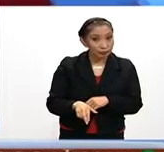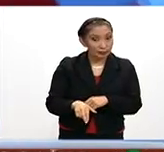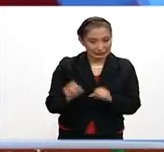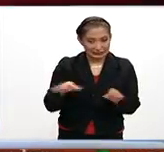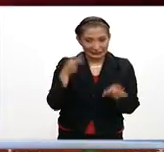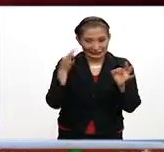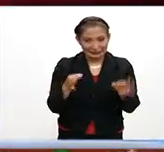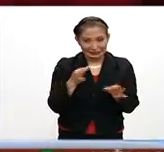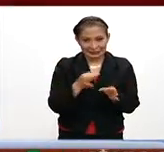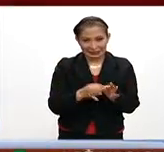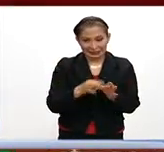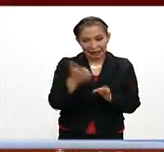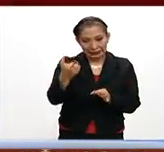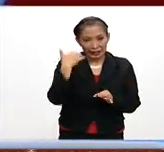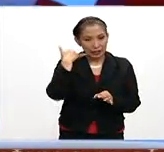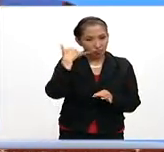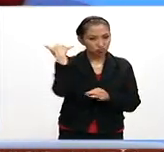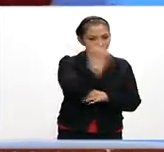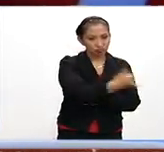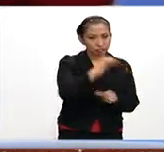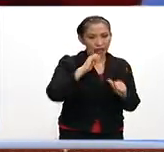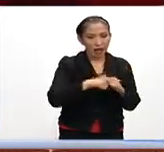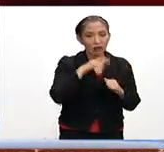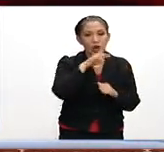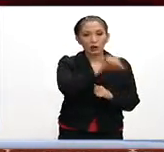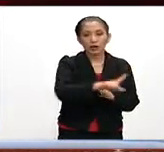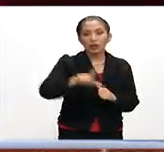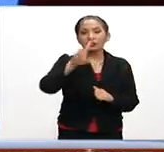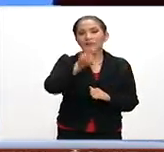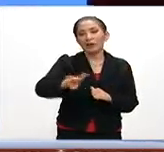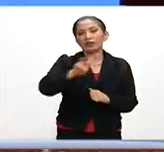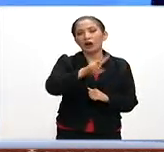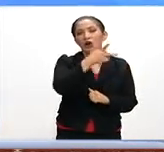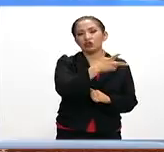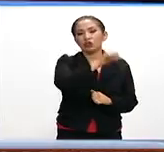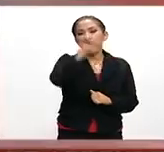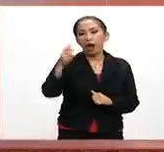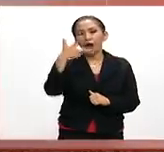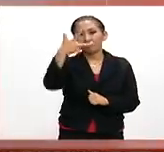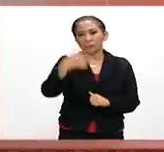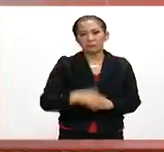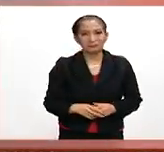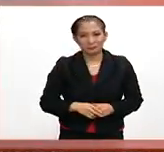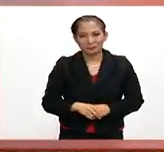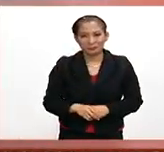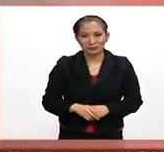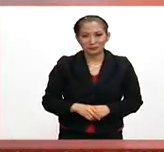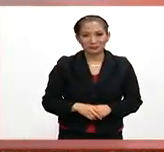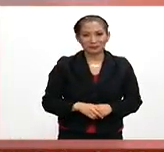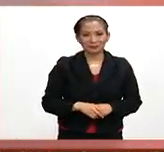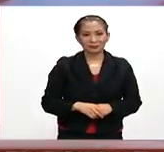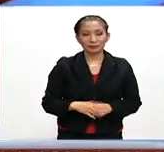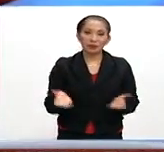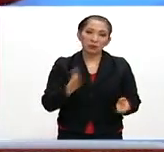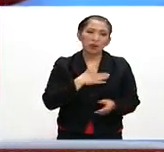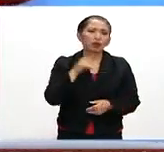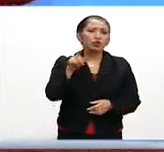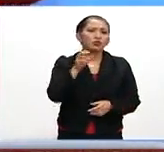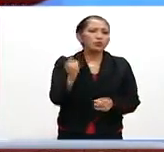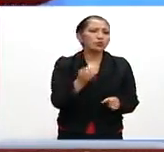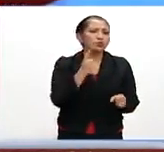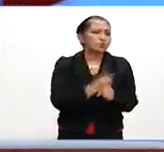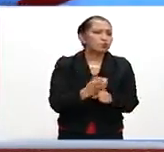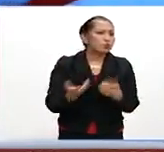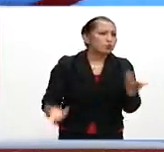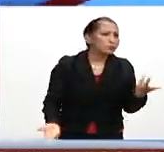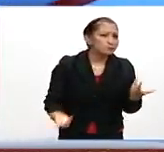Es correcto. A ese número se pueden hacer los reportes de lunes a viernes de 8 de la mañana a 8 de la noche. Muy bien Eric. Y bueno, has tenido oportunidad